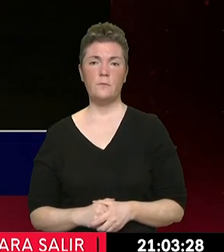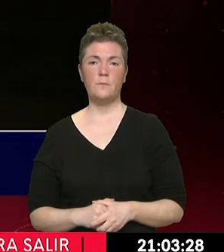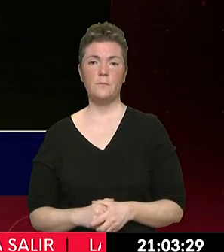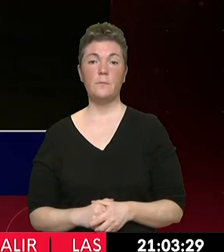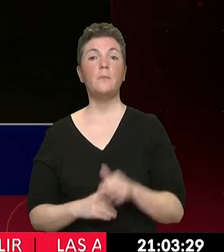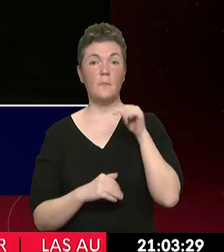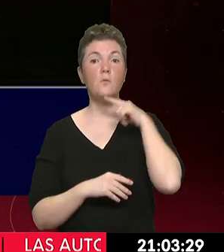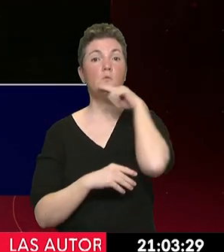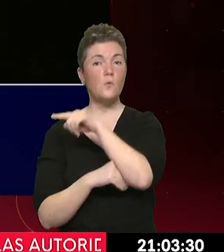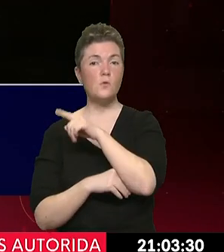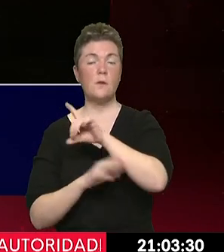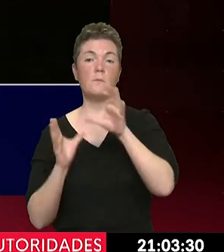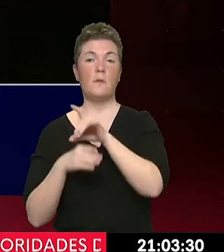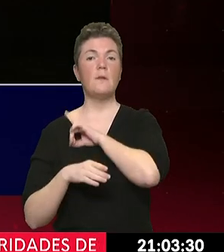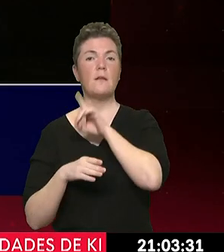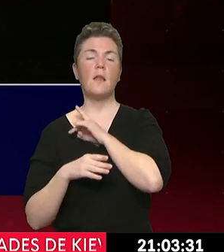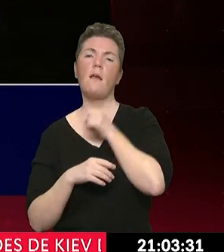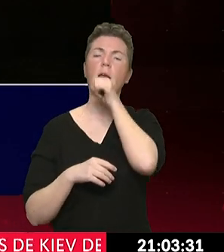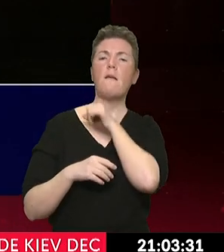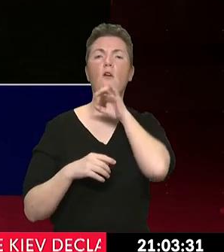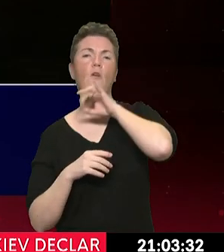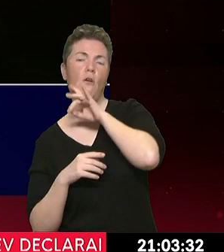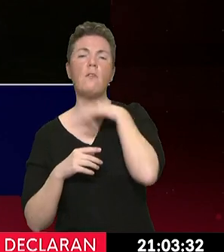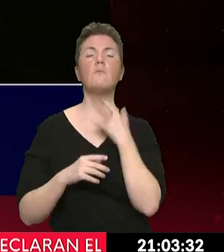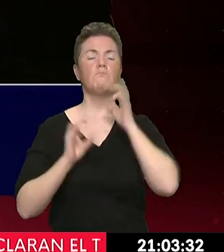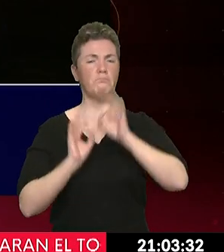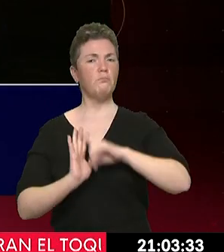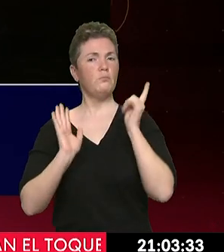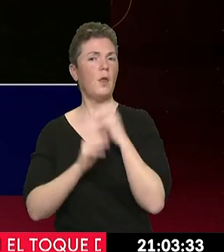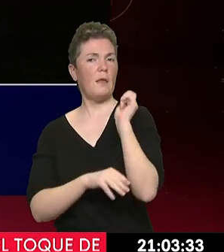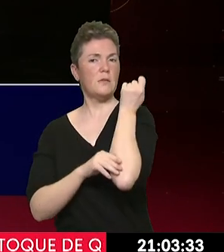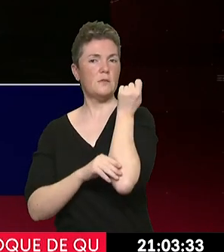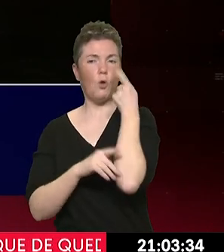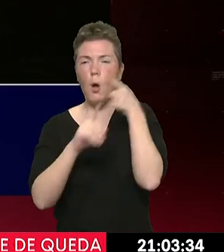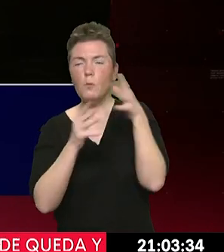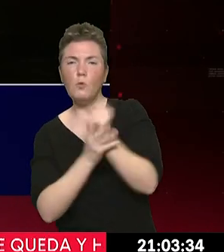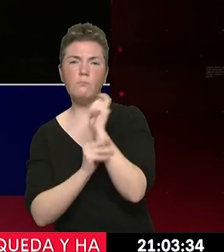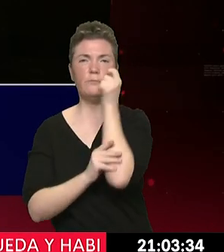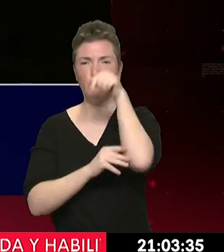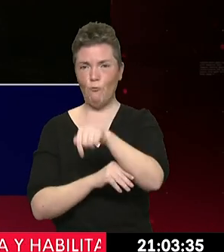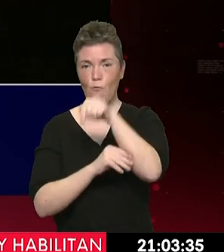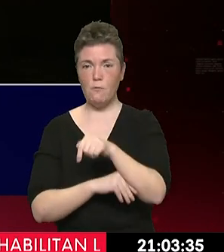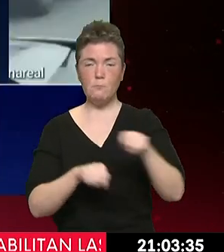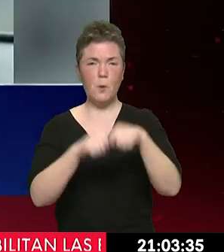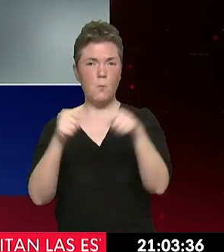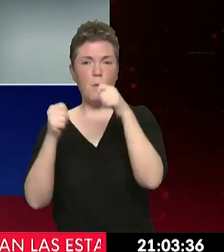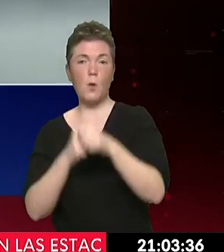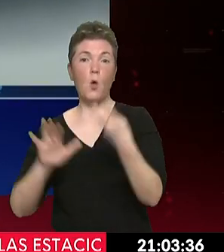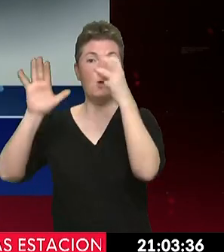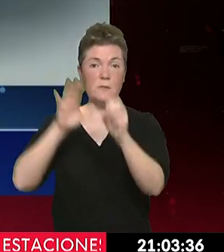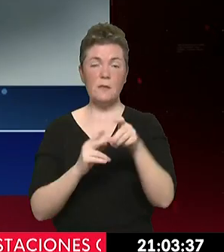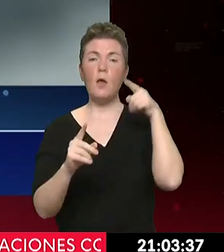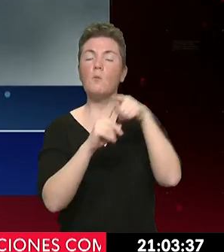Aquí en Rusia el ejército canta victoria y asegura que han completado con éxito todos sus objetivos de hoy, destruyendo más de 80